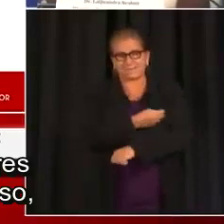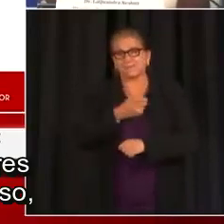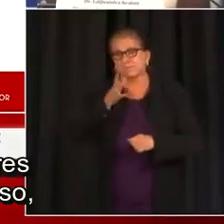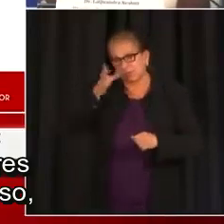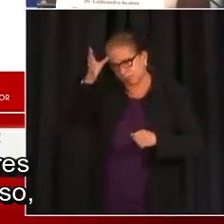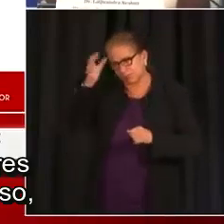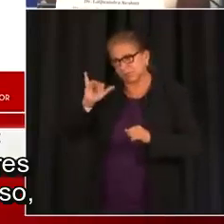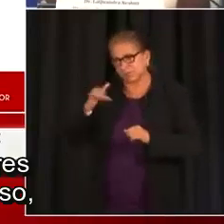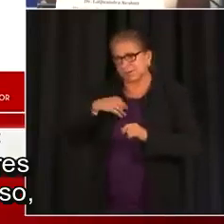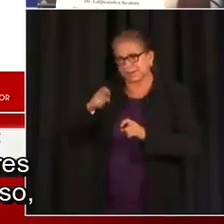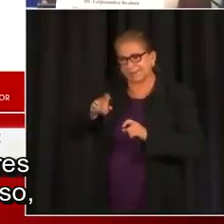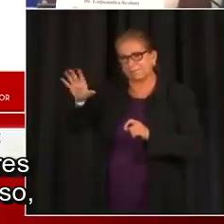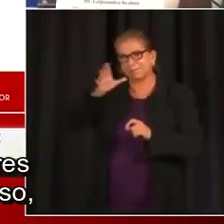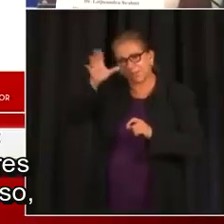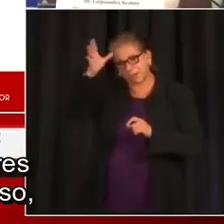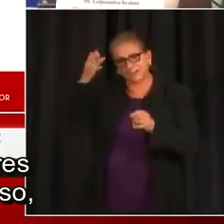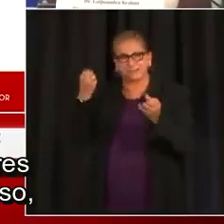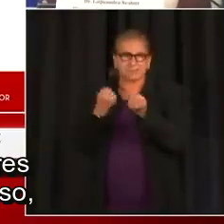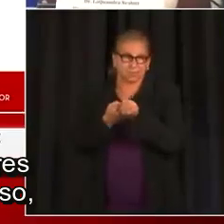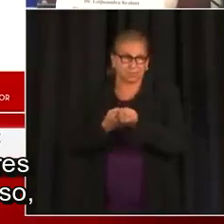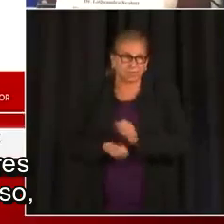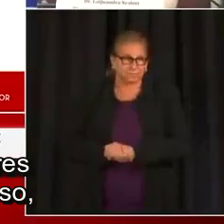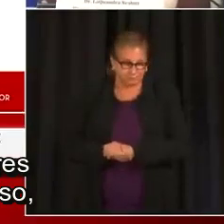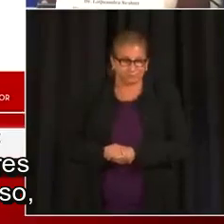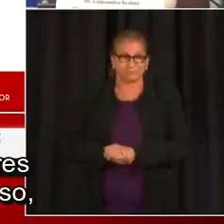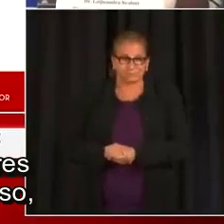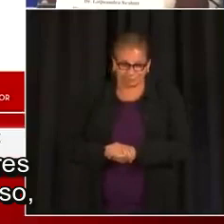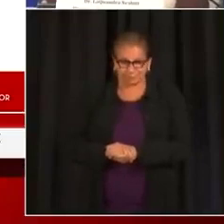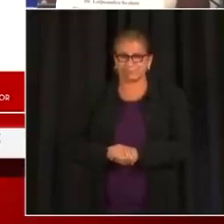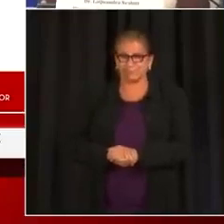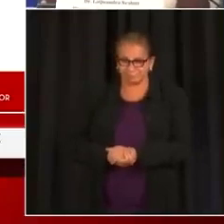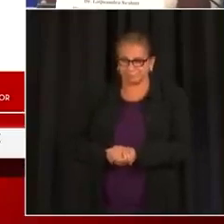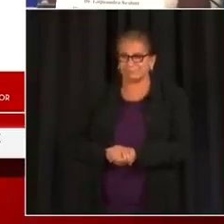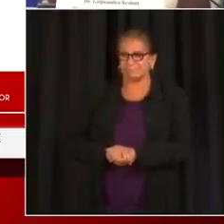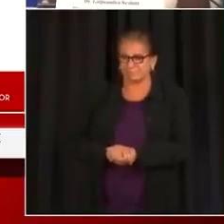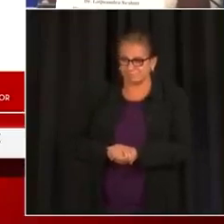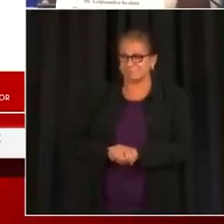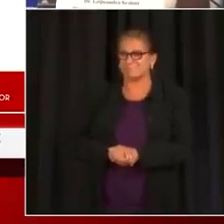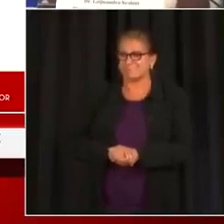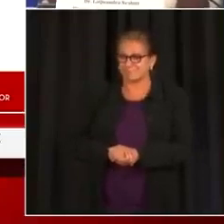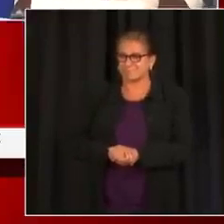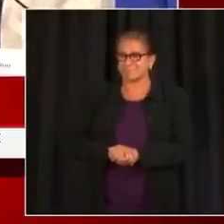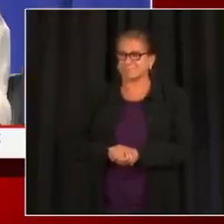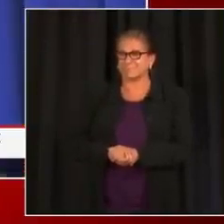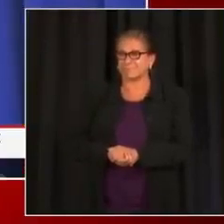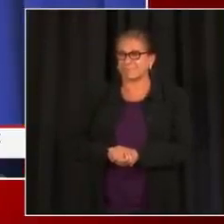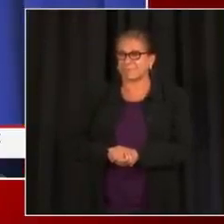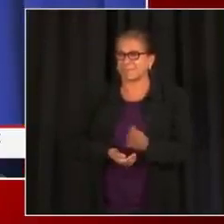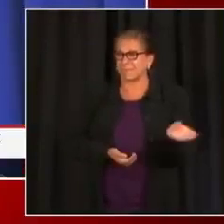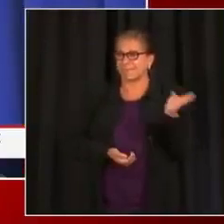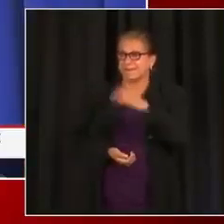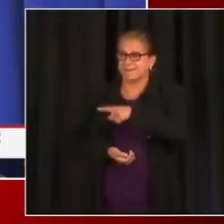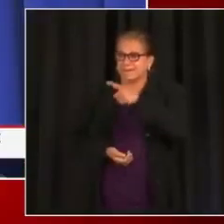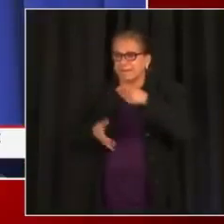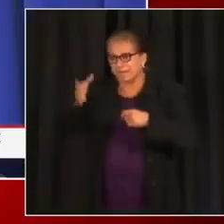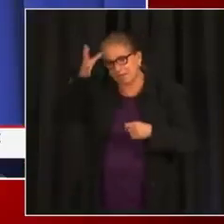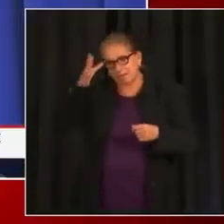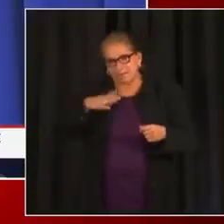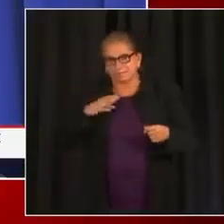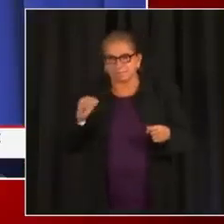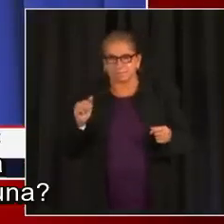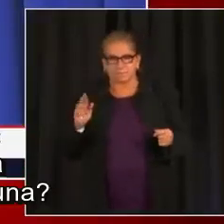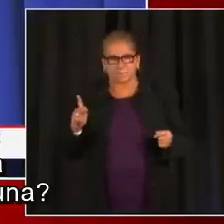Y también animamos a los padres para que les ayuden y que tengan acceso si necesitan algún apoyo. Sí, hacer